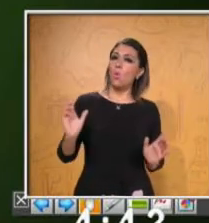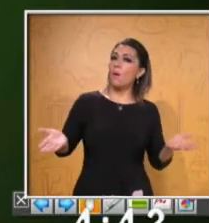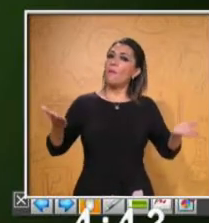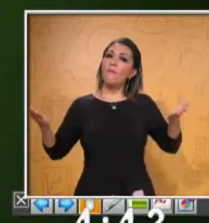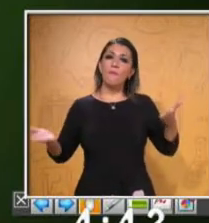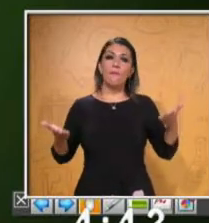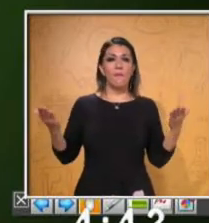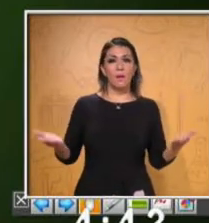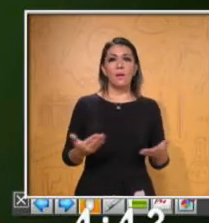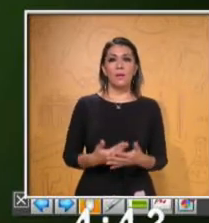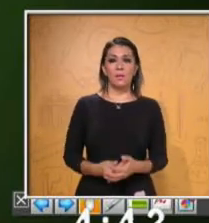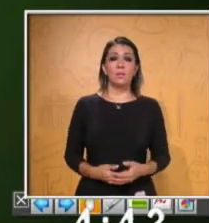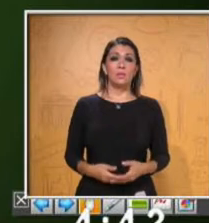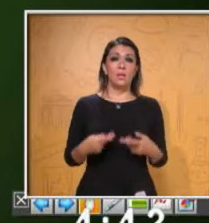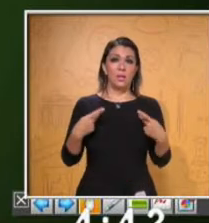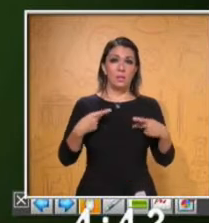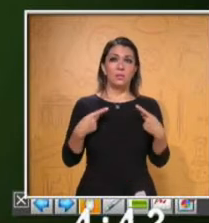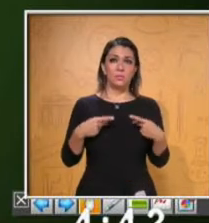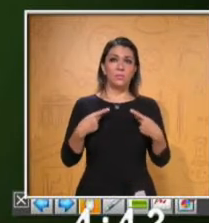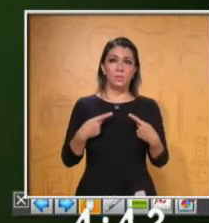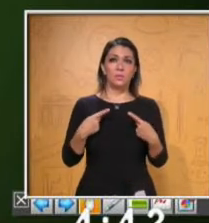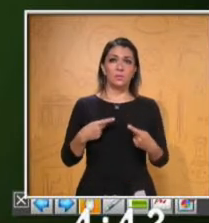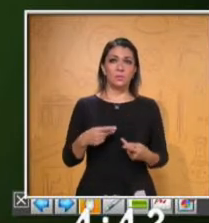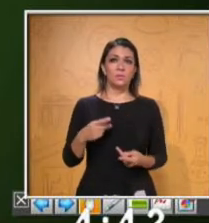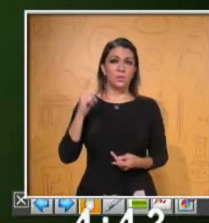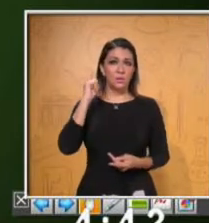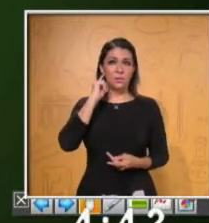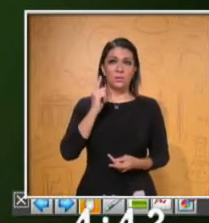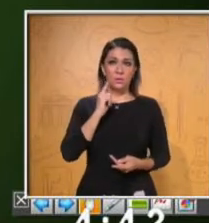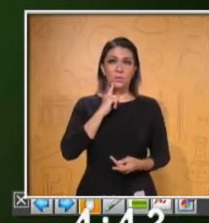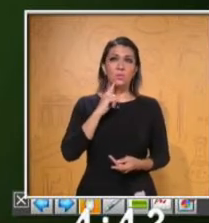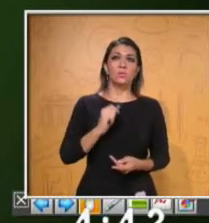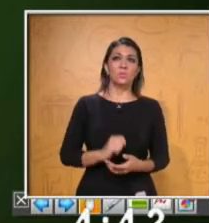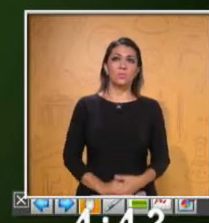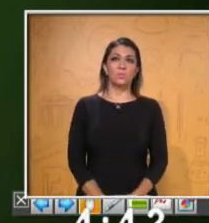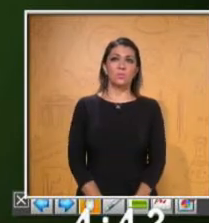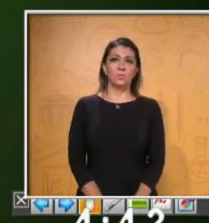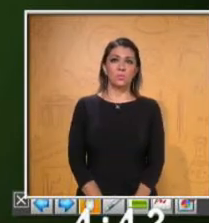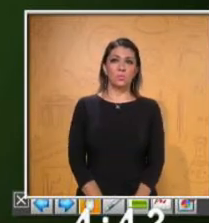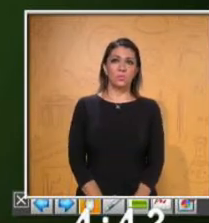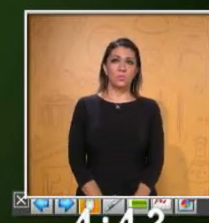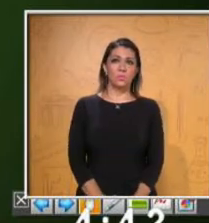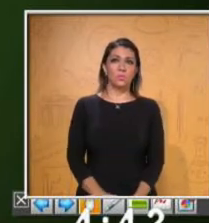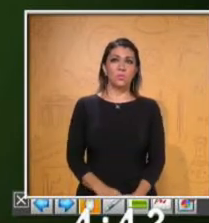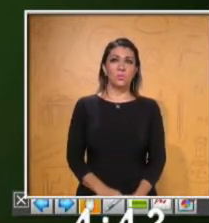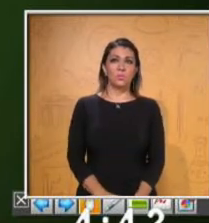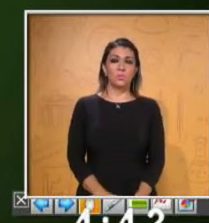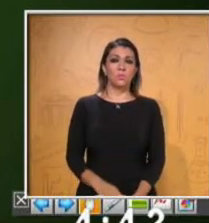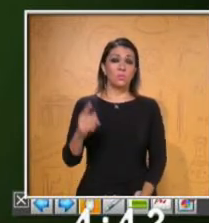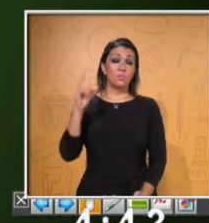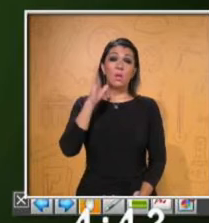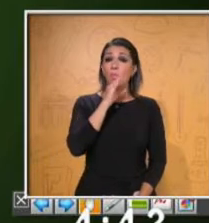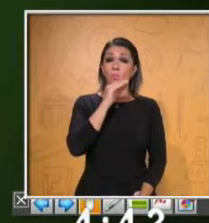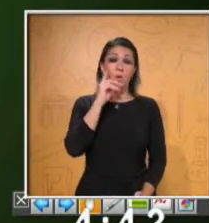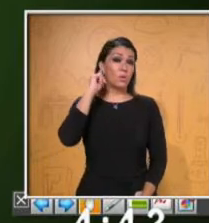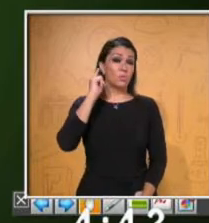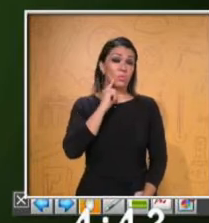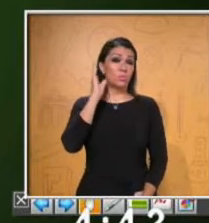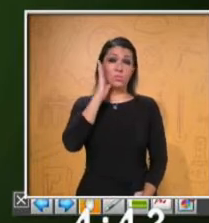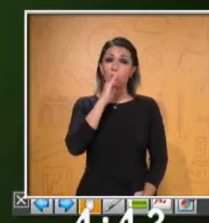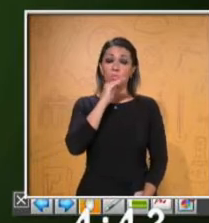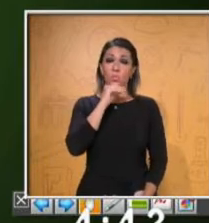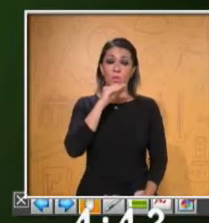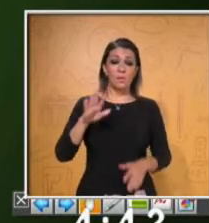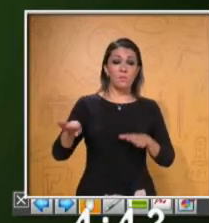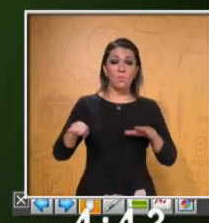but they can still feel the vibration of the music, especially the bass sounds. Deaf people who have never heard music can easily dance with